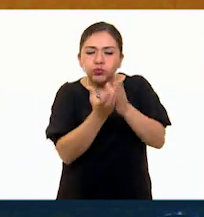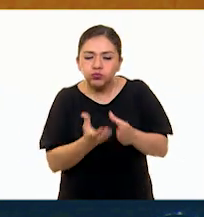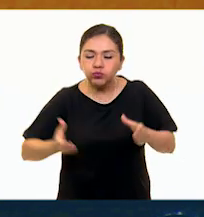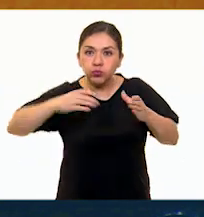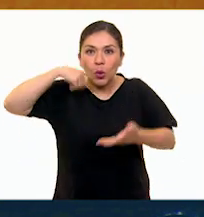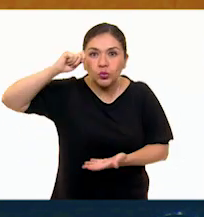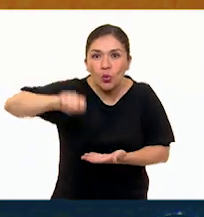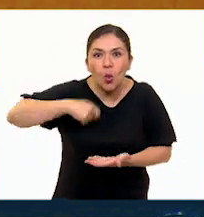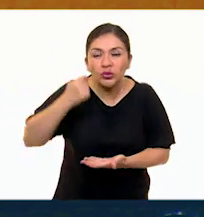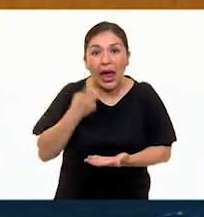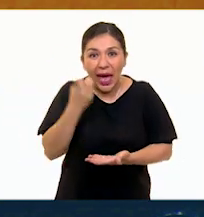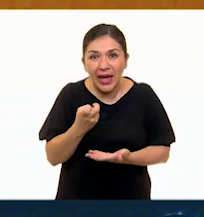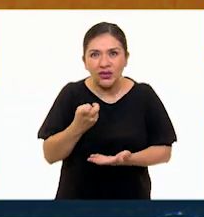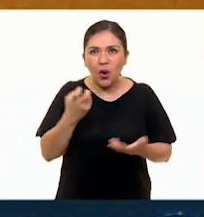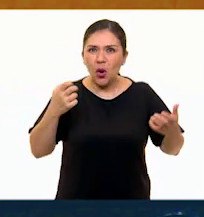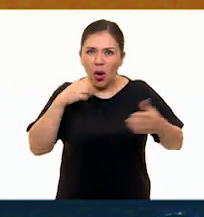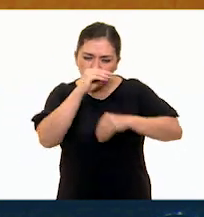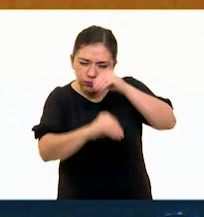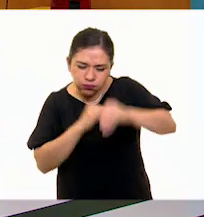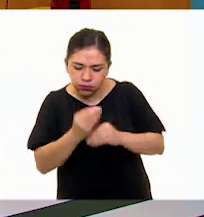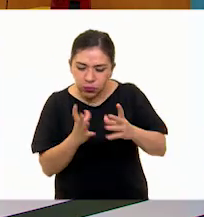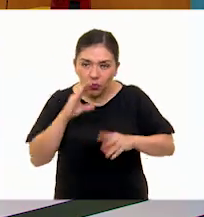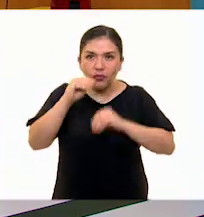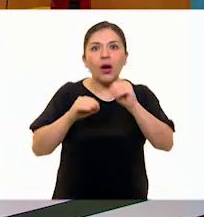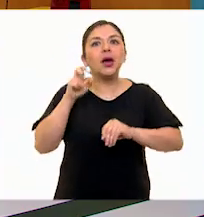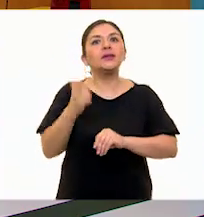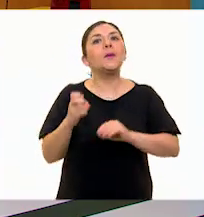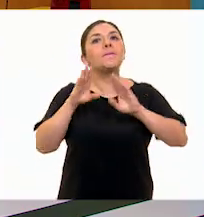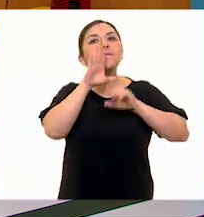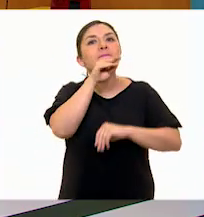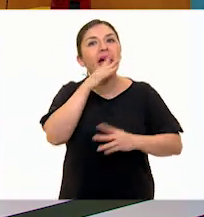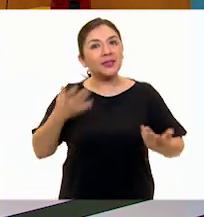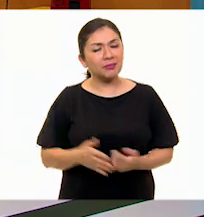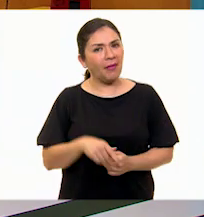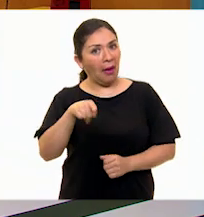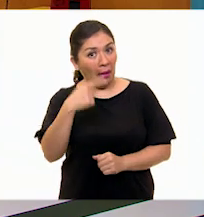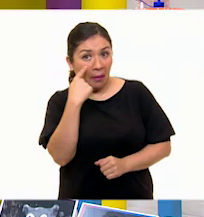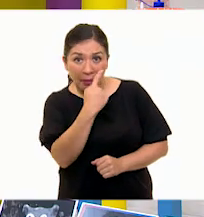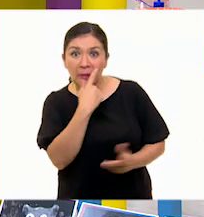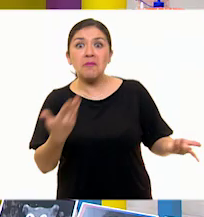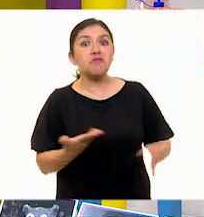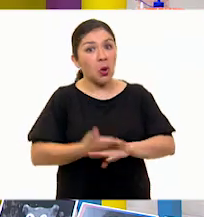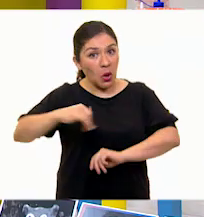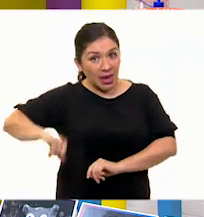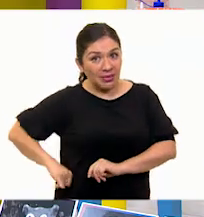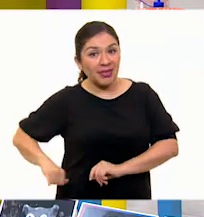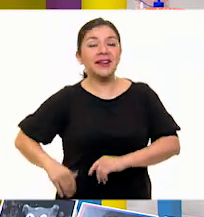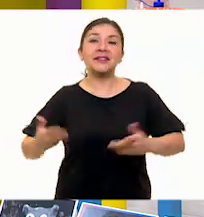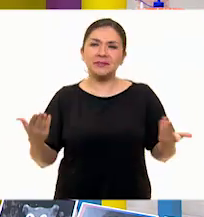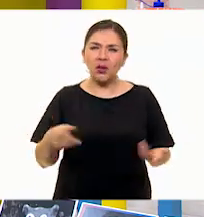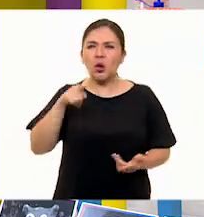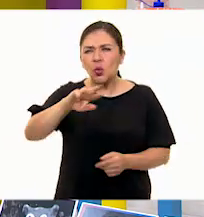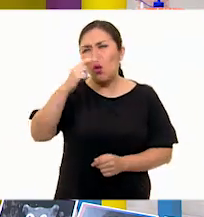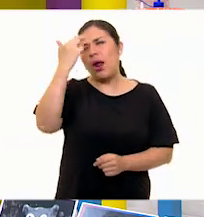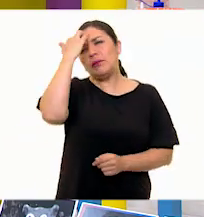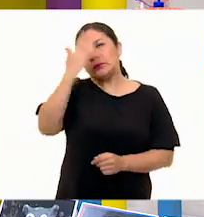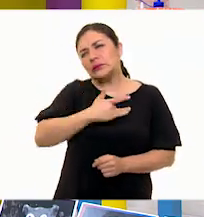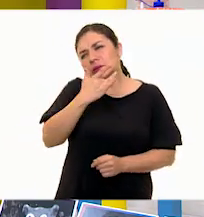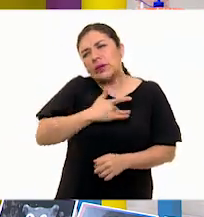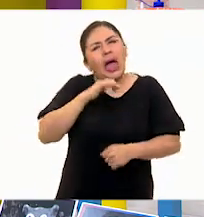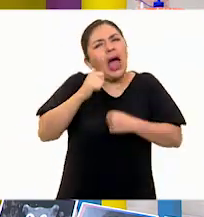y los hizo todos en un patito. ¡Qué interesante tu apreciación, Pepe! ¿Y te recuerda algo?